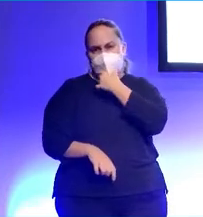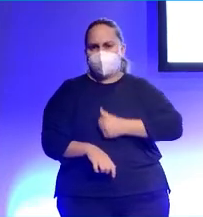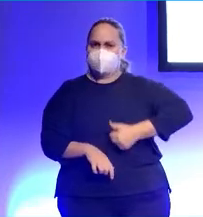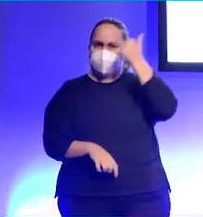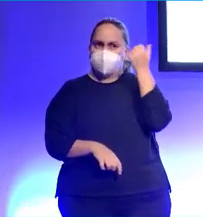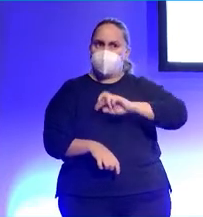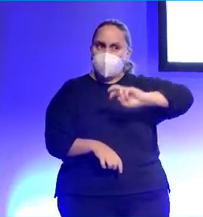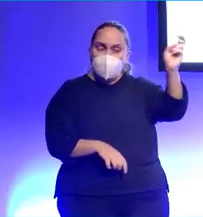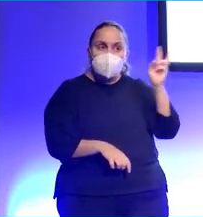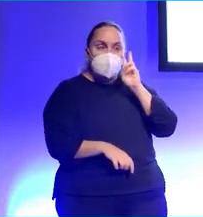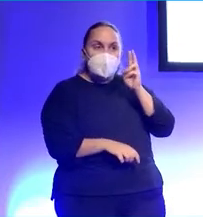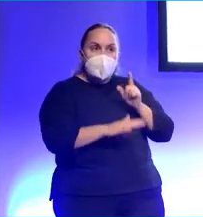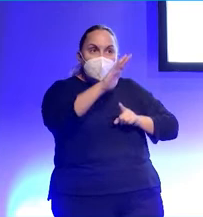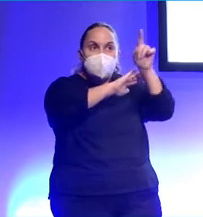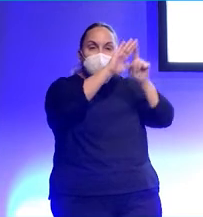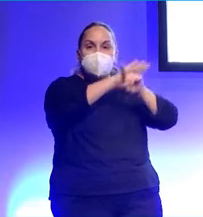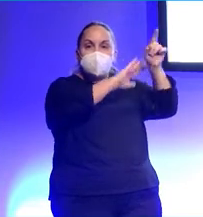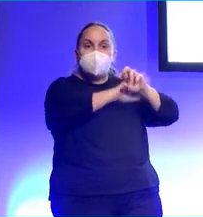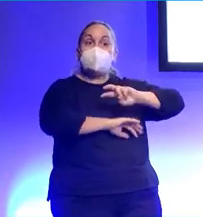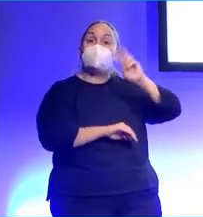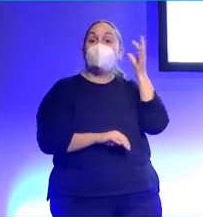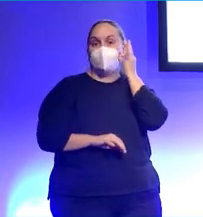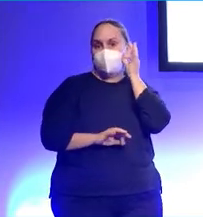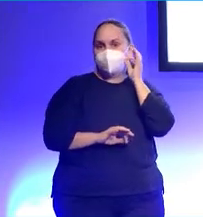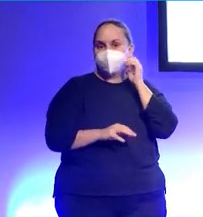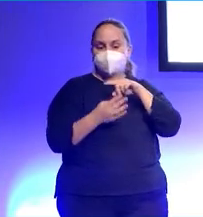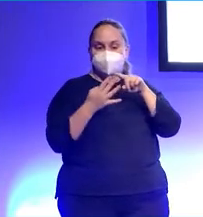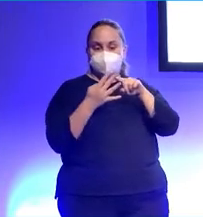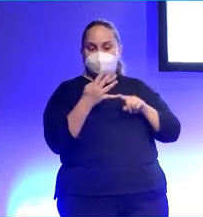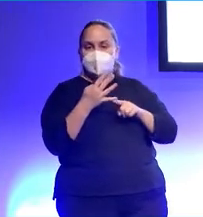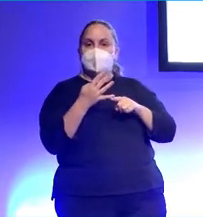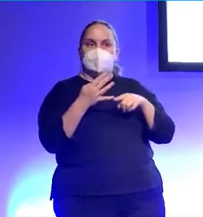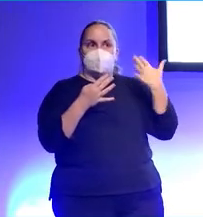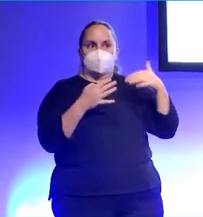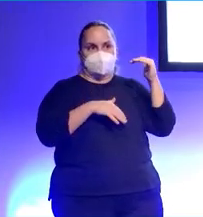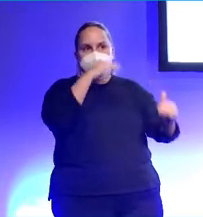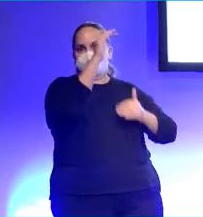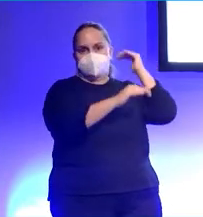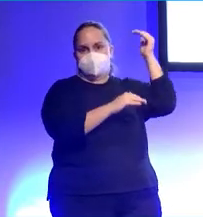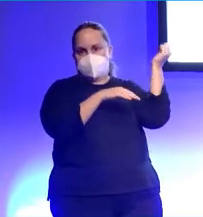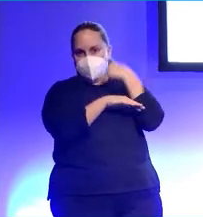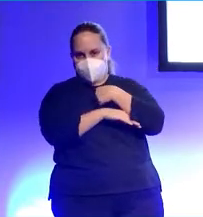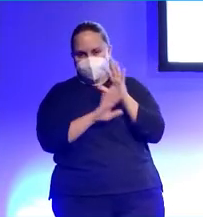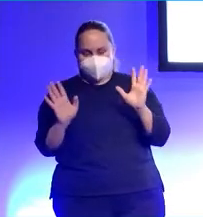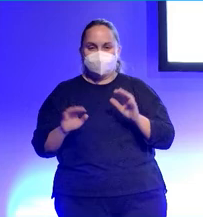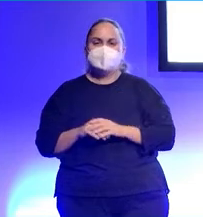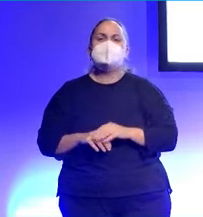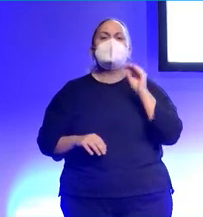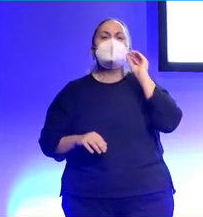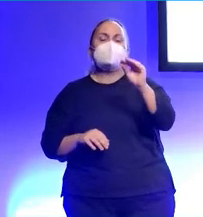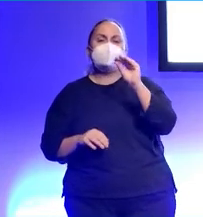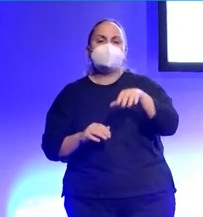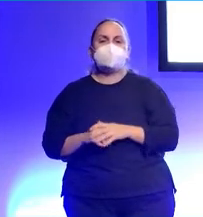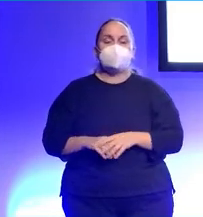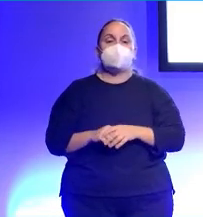fijándose en los otros que las otras, concretamente, que es gente que está a otro nivel. ¿Quién de aquí ha visto Seinfeld?